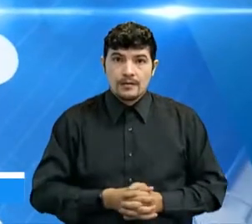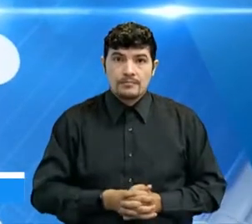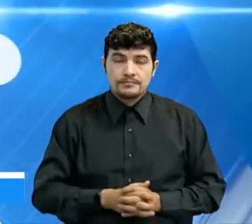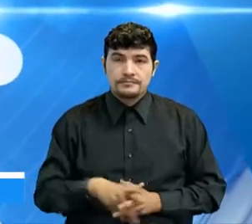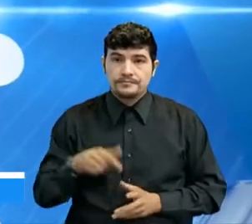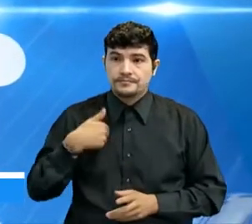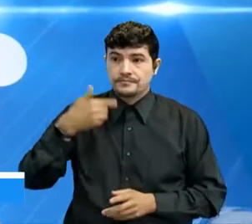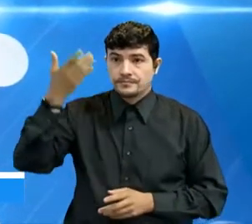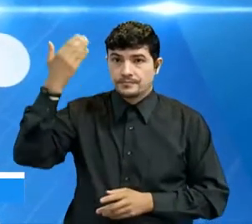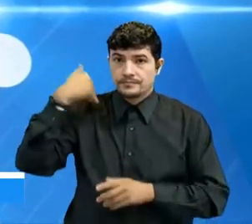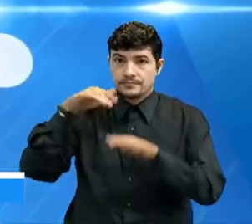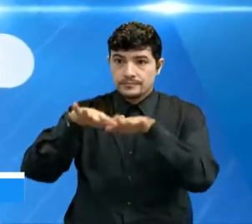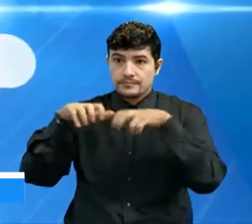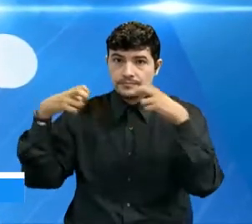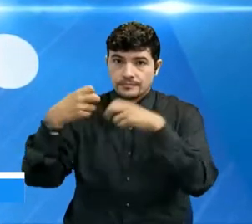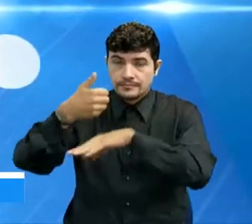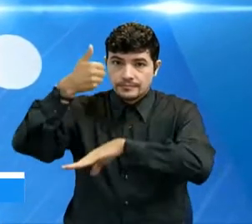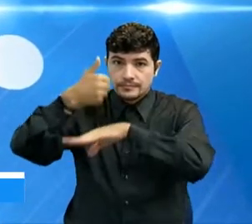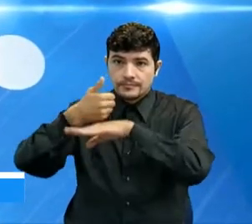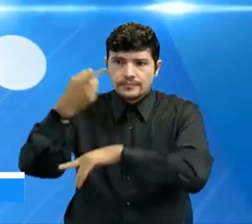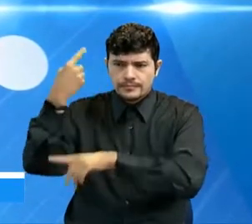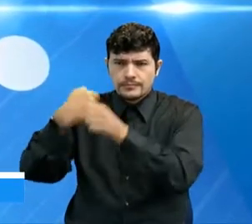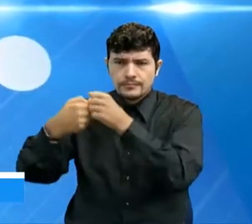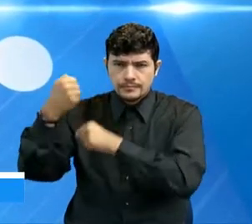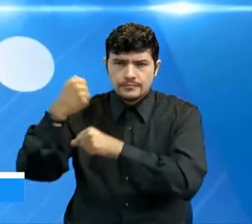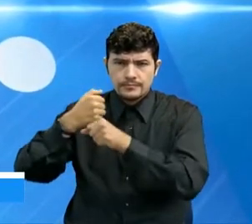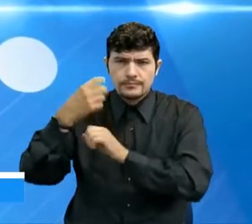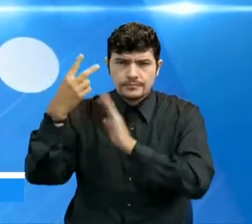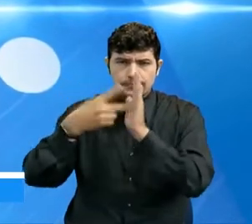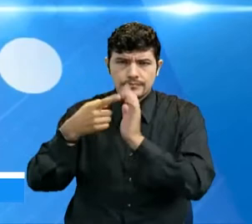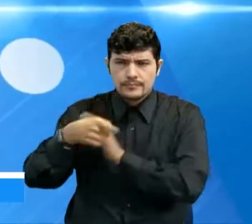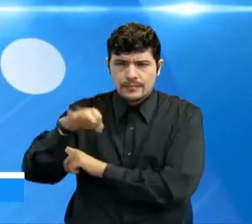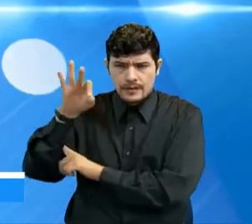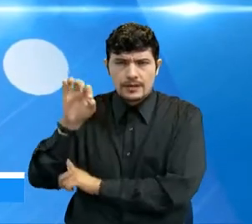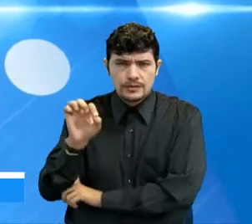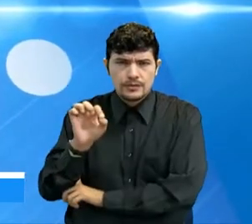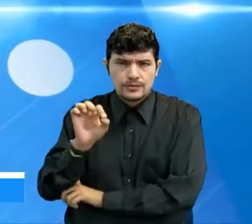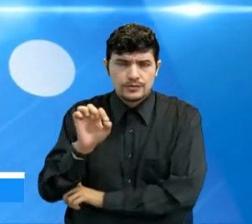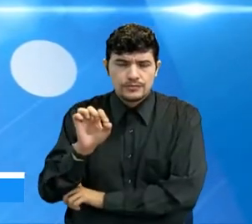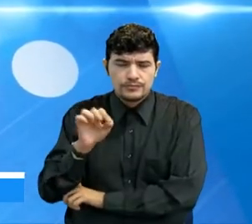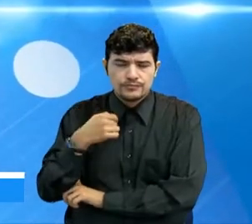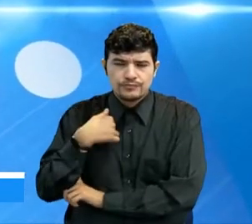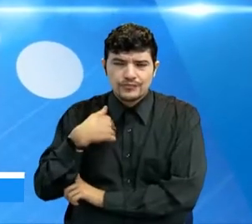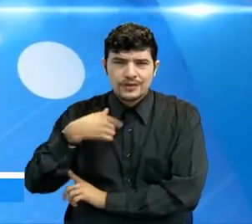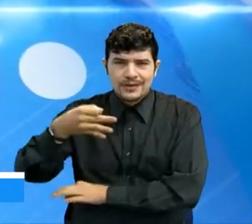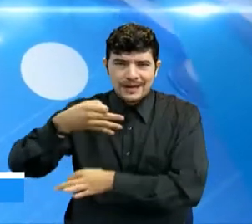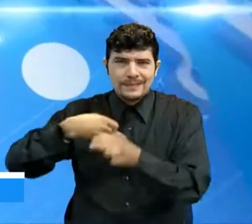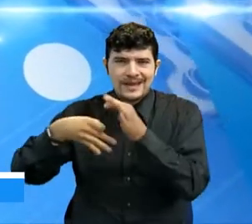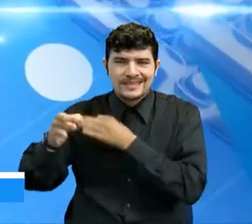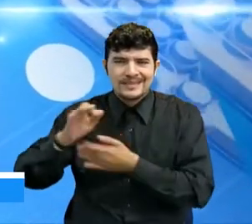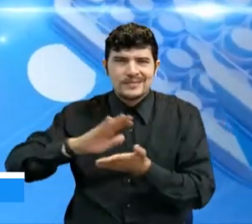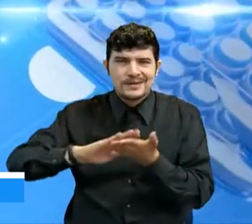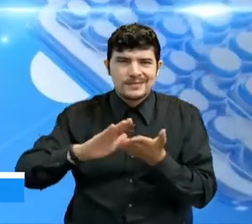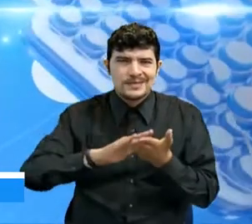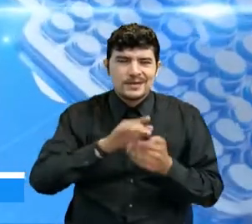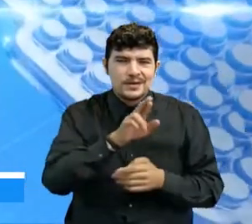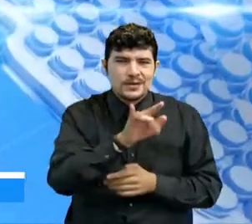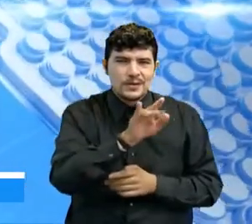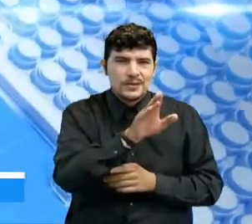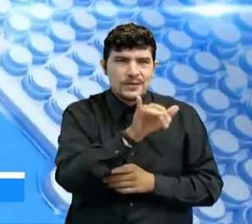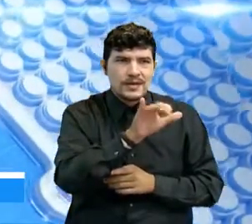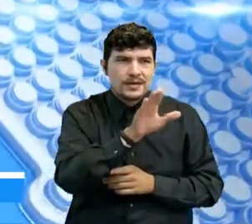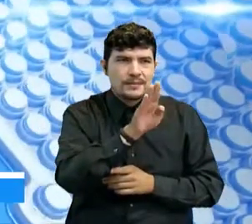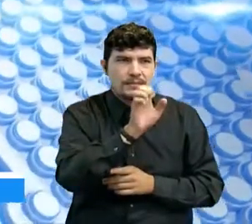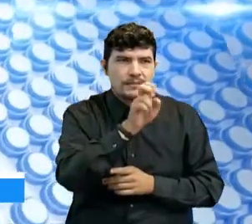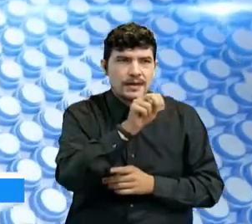en el Congreso en el 2018, reemplazando una licencia a la senadora Rubí en mi bancada,